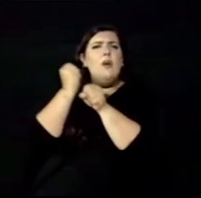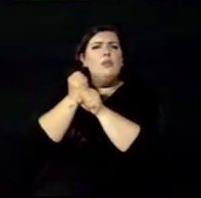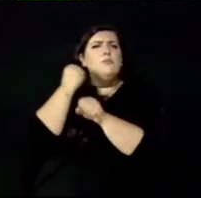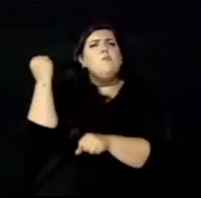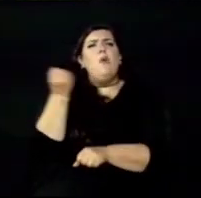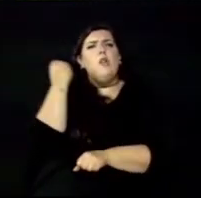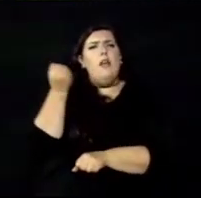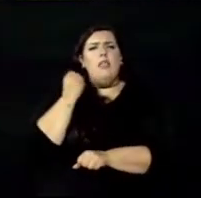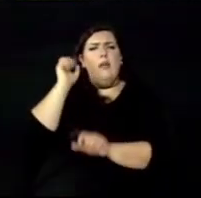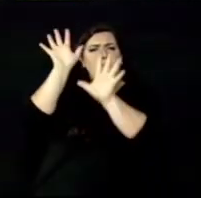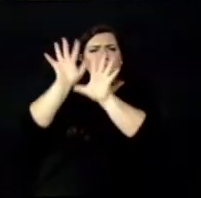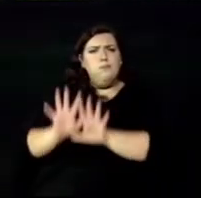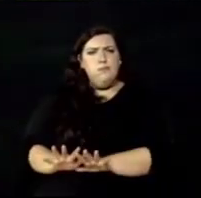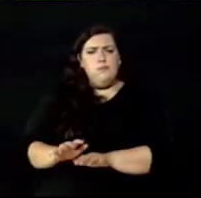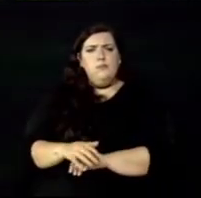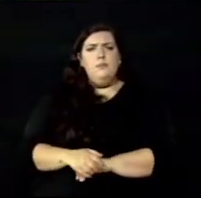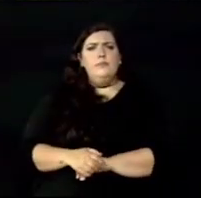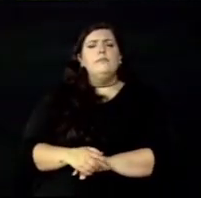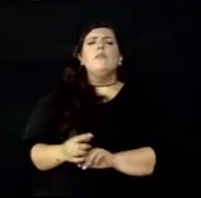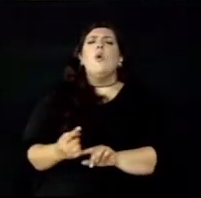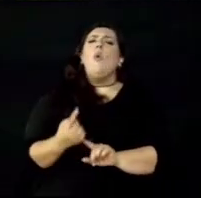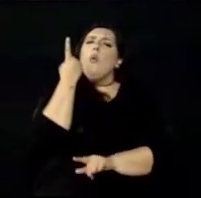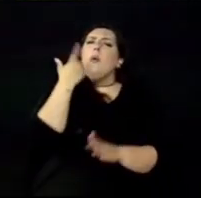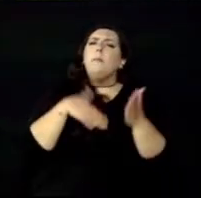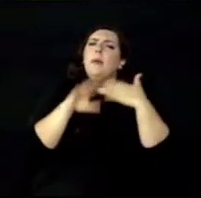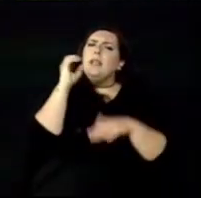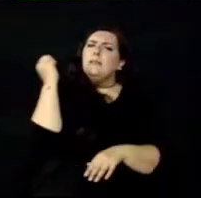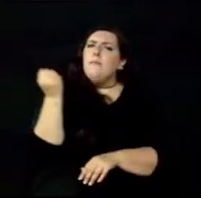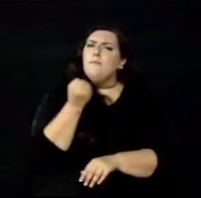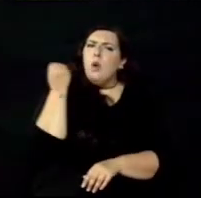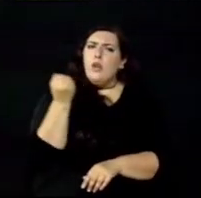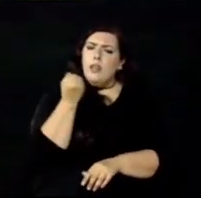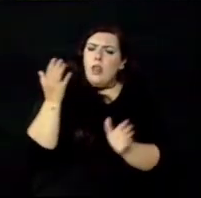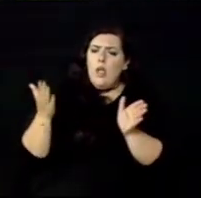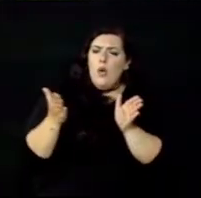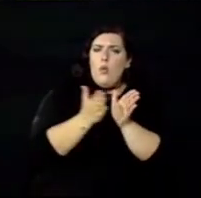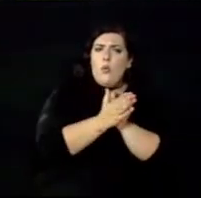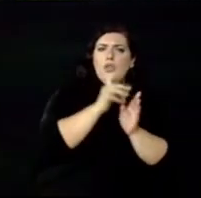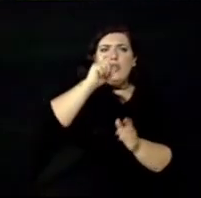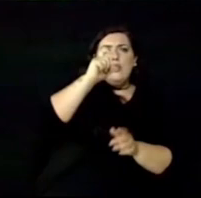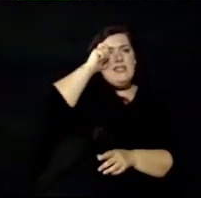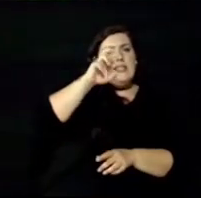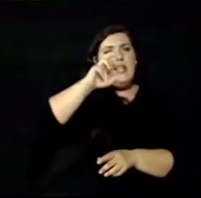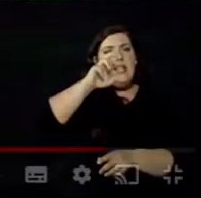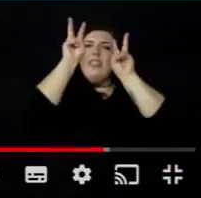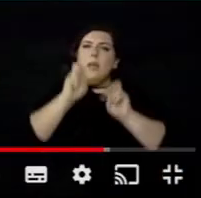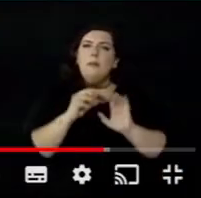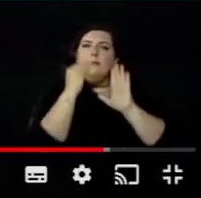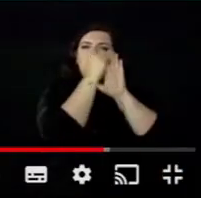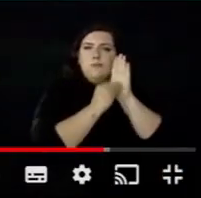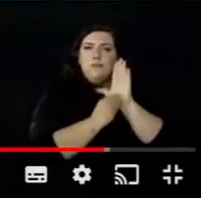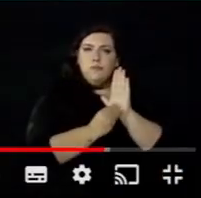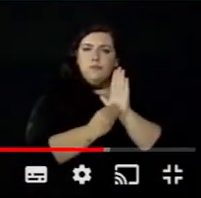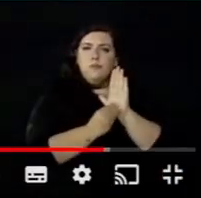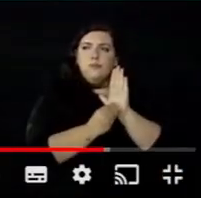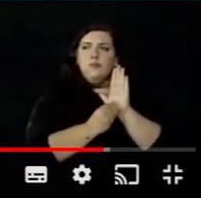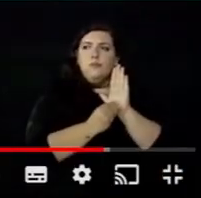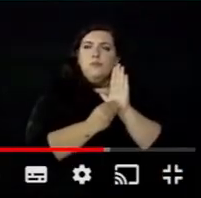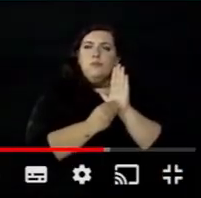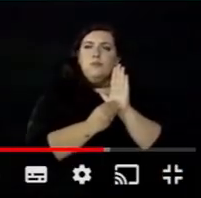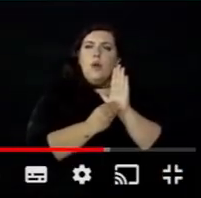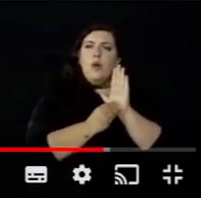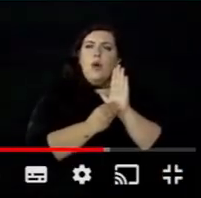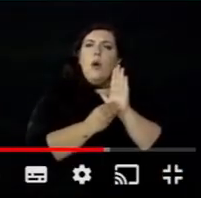de la tasa de desempleo de los hombres. Los ministerios de finanzas de cada país deben involucrarse en estos temas.